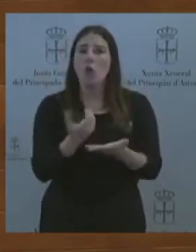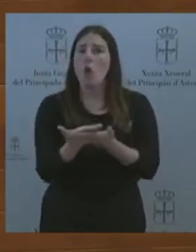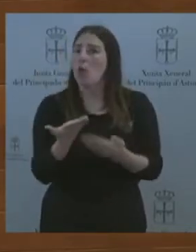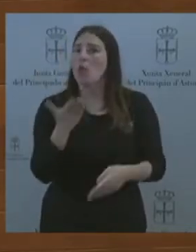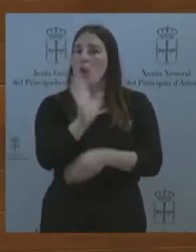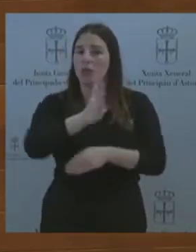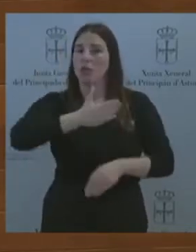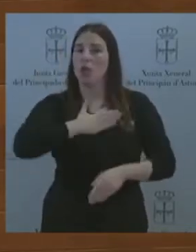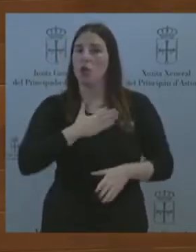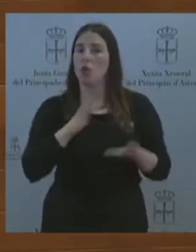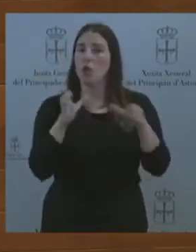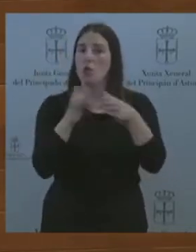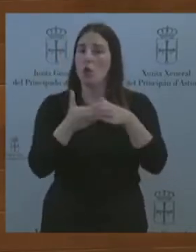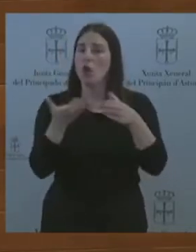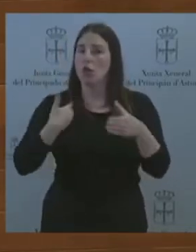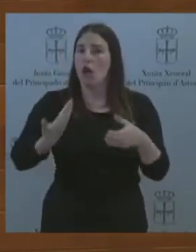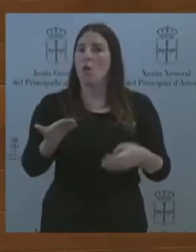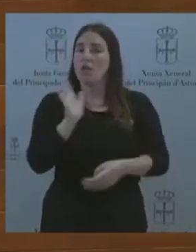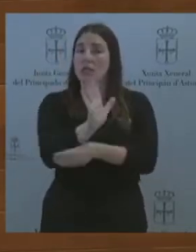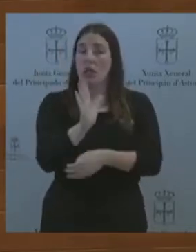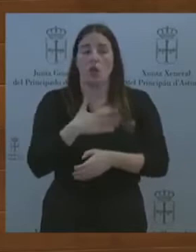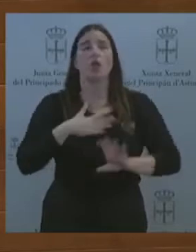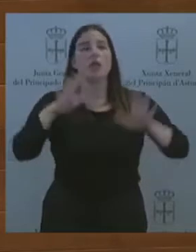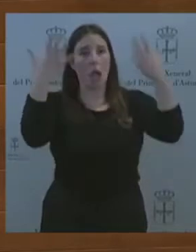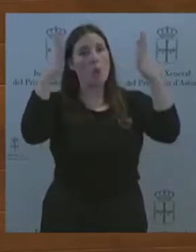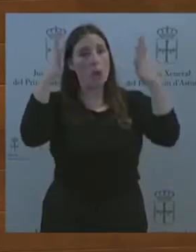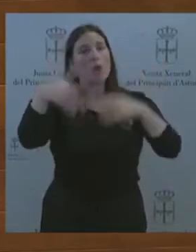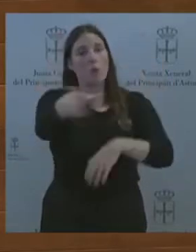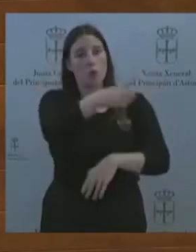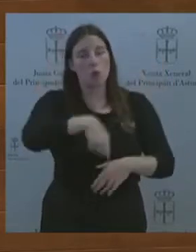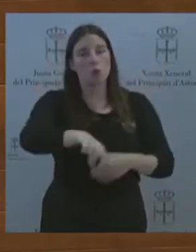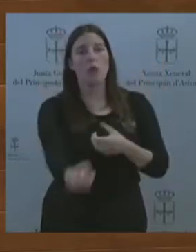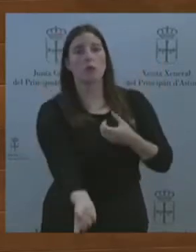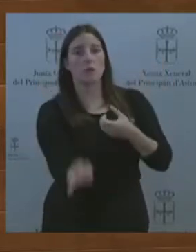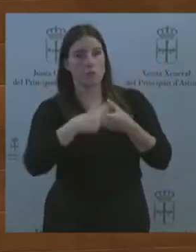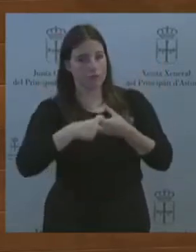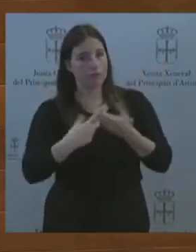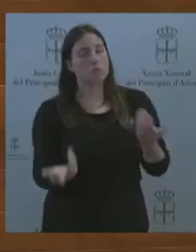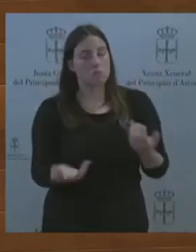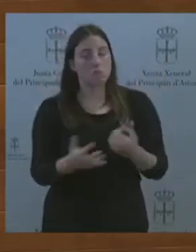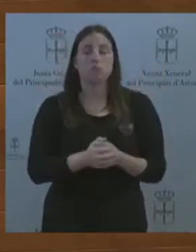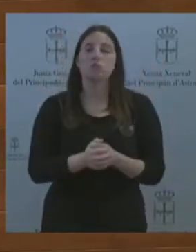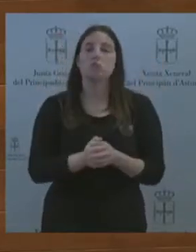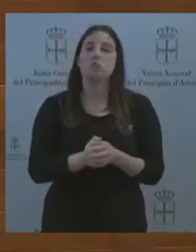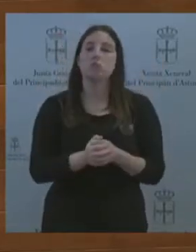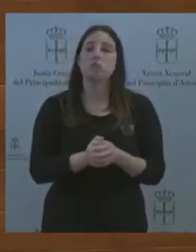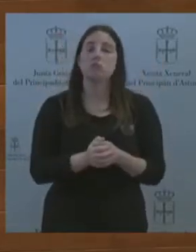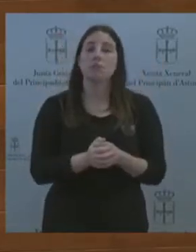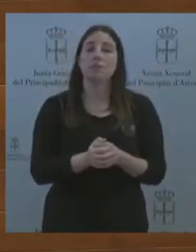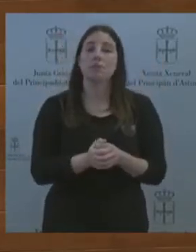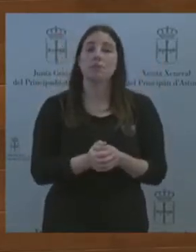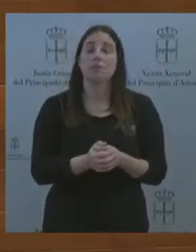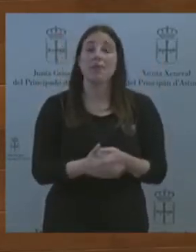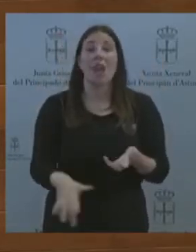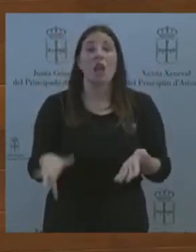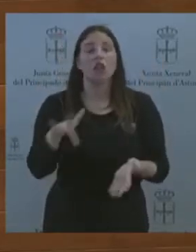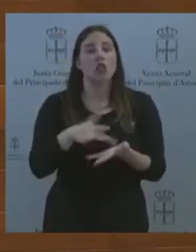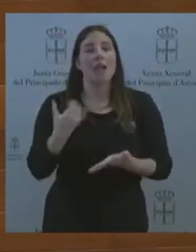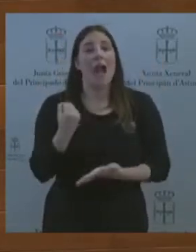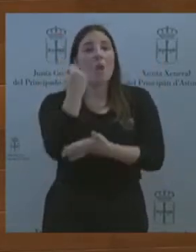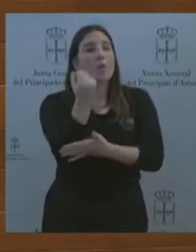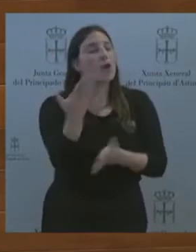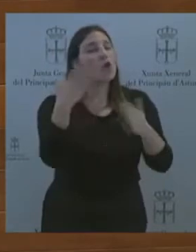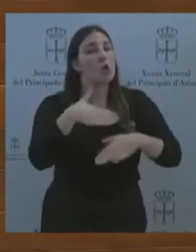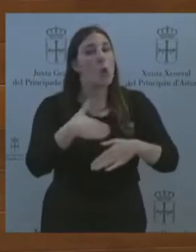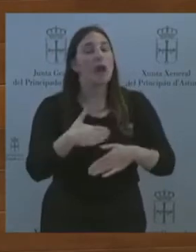el que ustedes ahora se sumen a las mismas. Donde no encontrará nuestro apoyo serán las iniciativas relativas a la creación de un